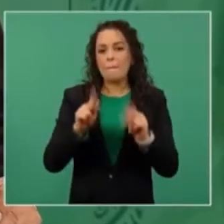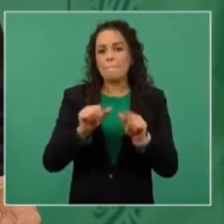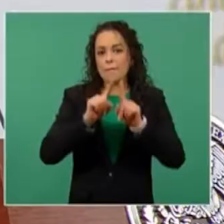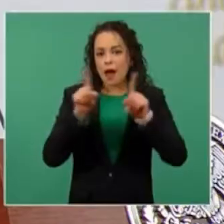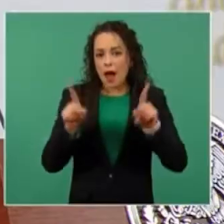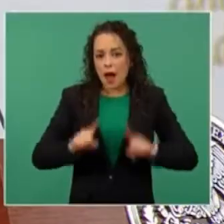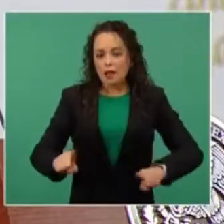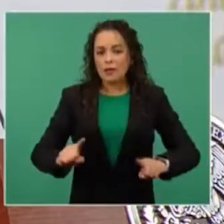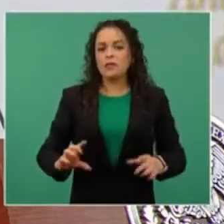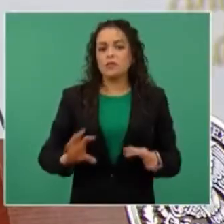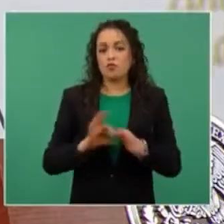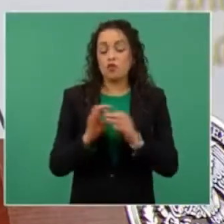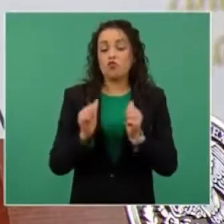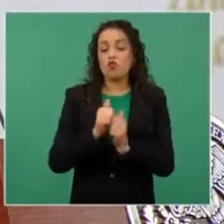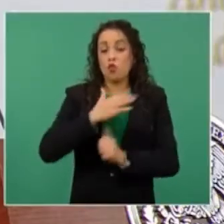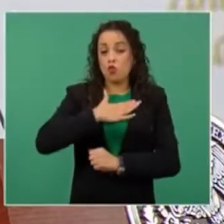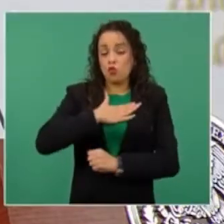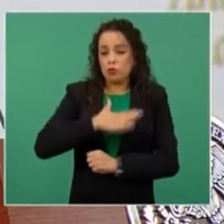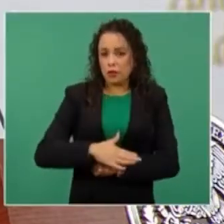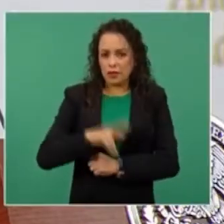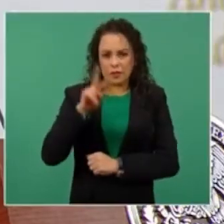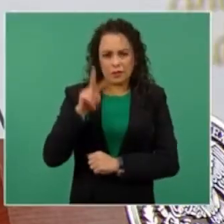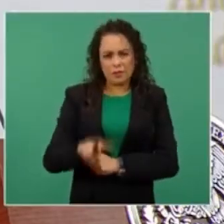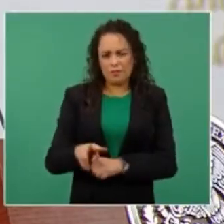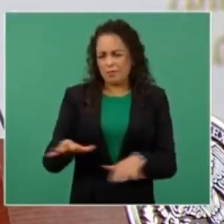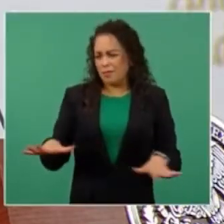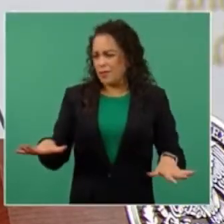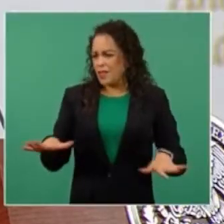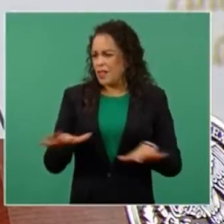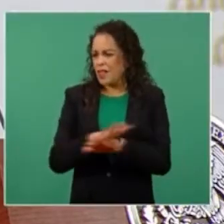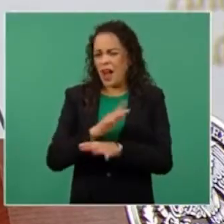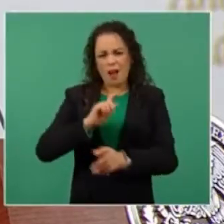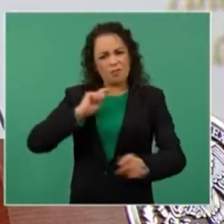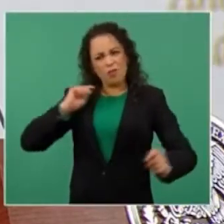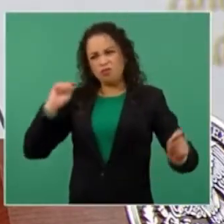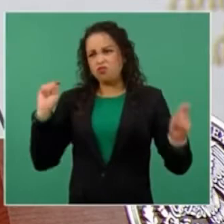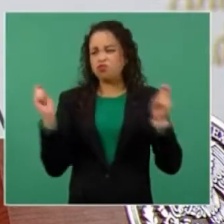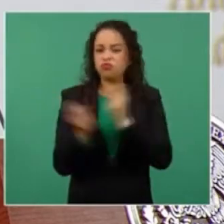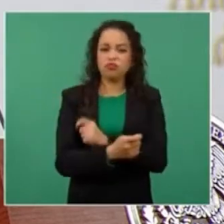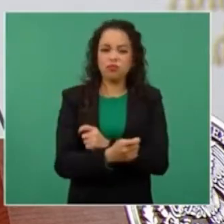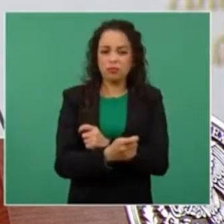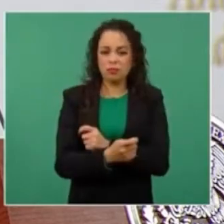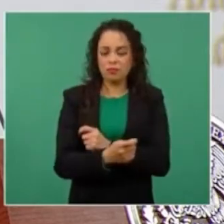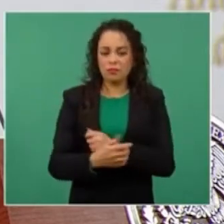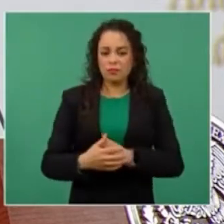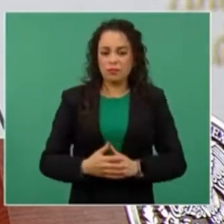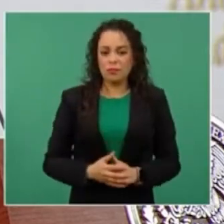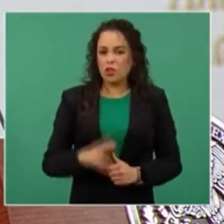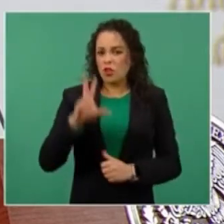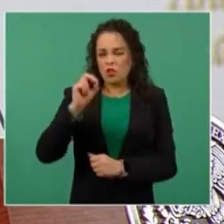Es un cambio completo, no a las venganzas, no al odio.